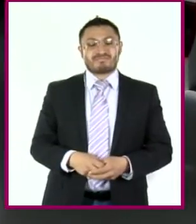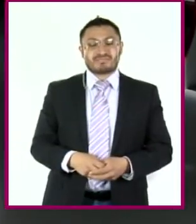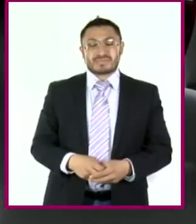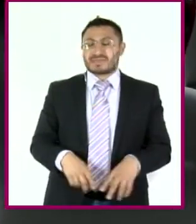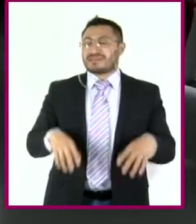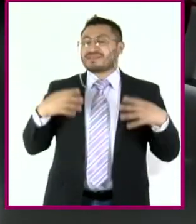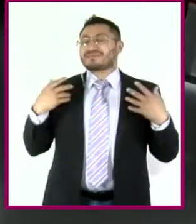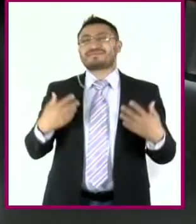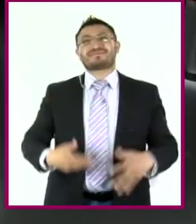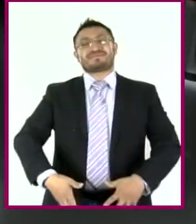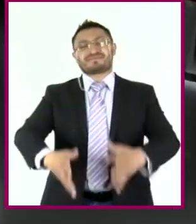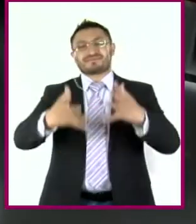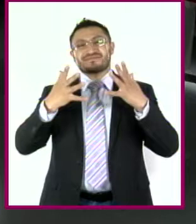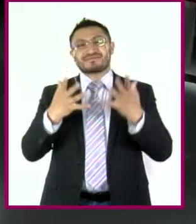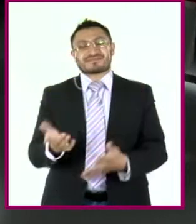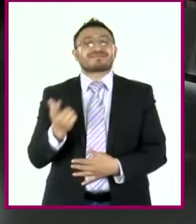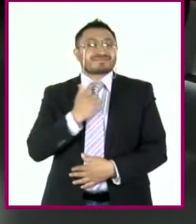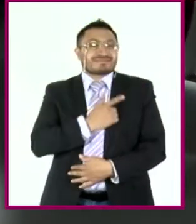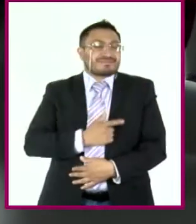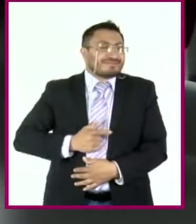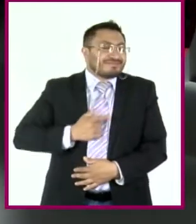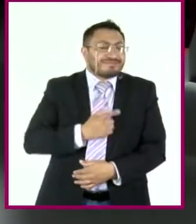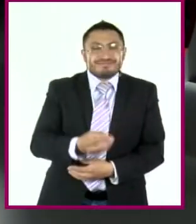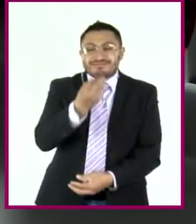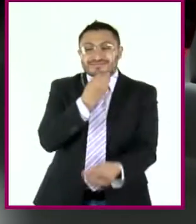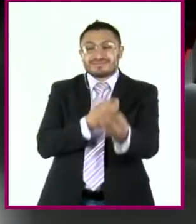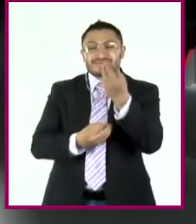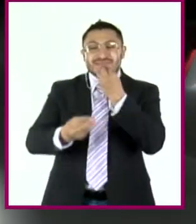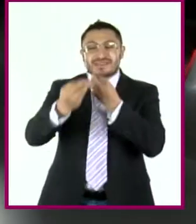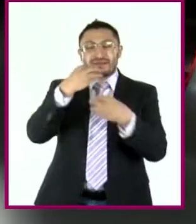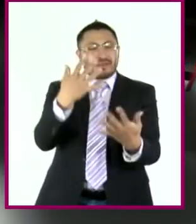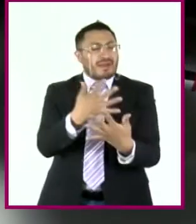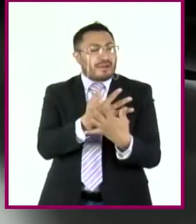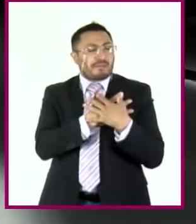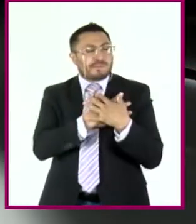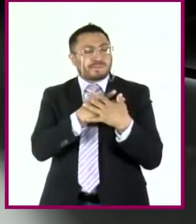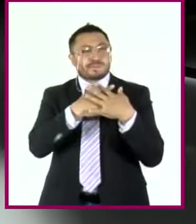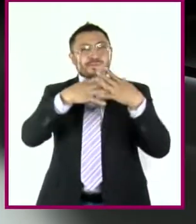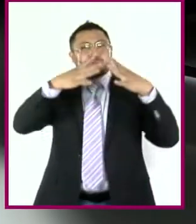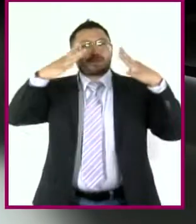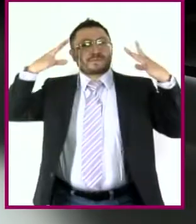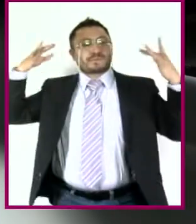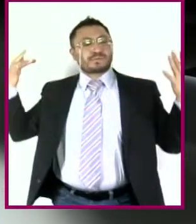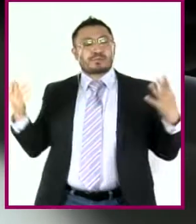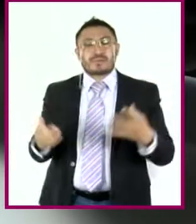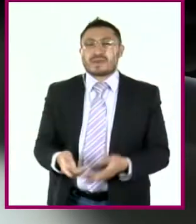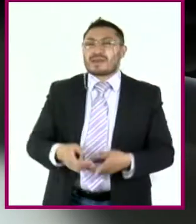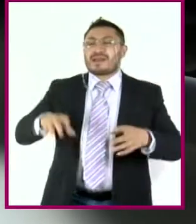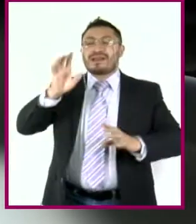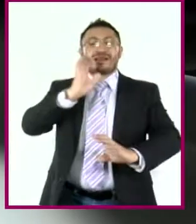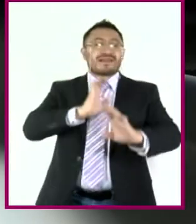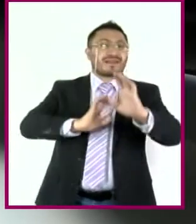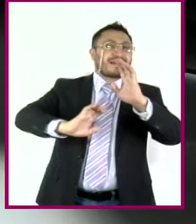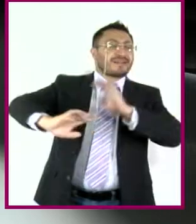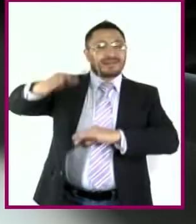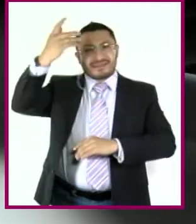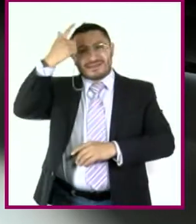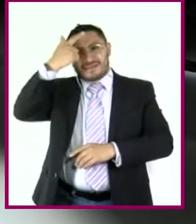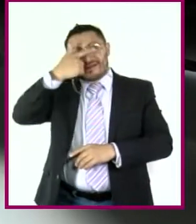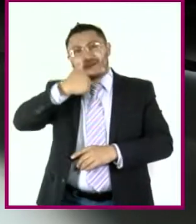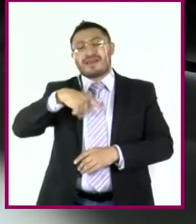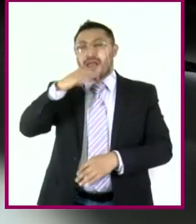¡Ay, el placer de los apetitos, de las pasiones, de las tertulias, de las noches de fiesta!